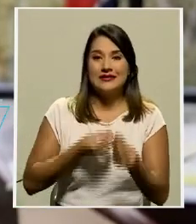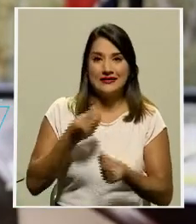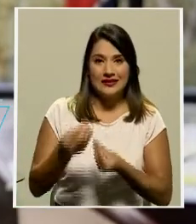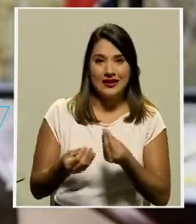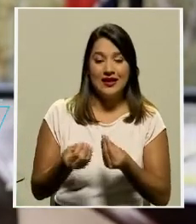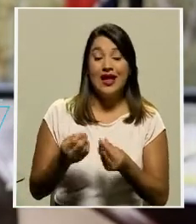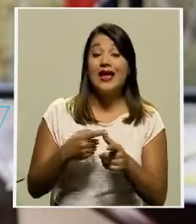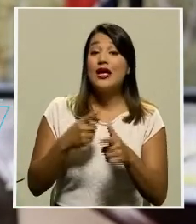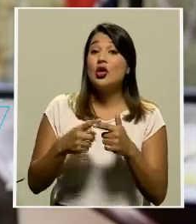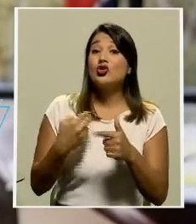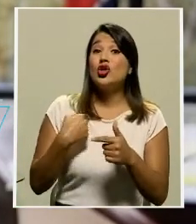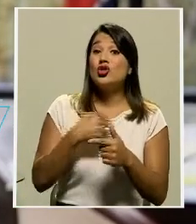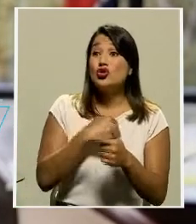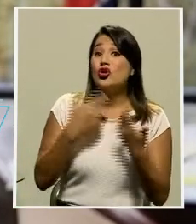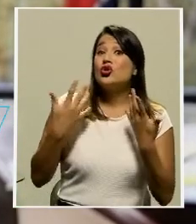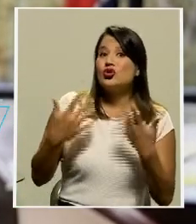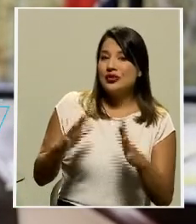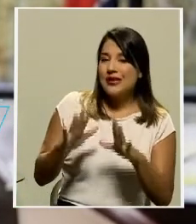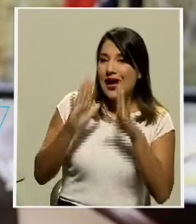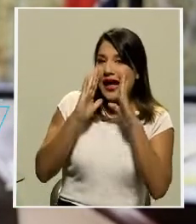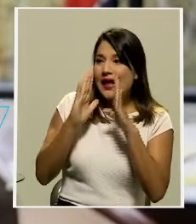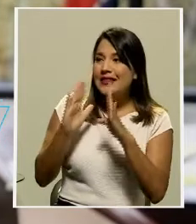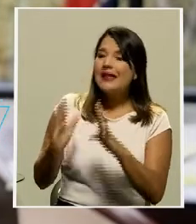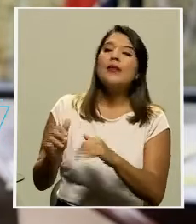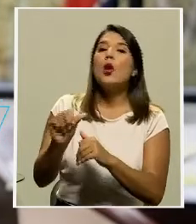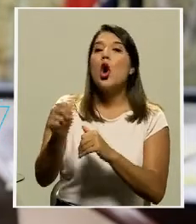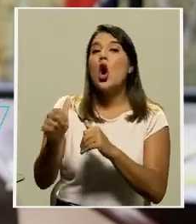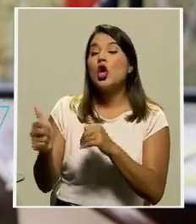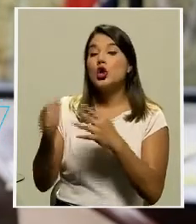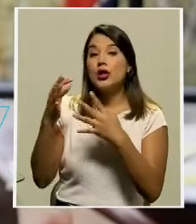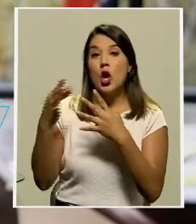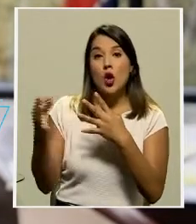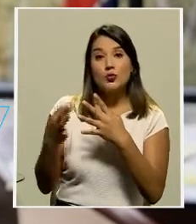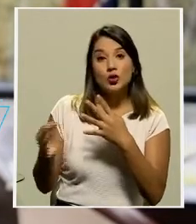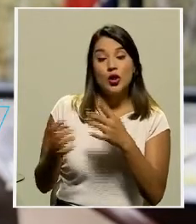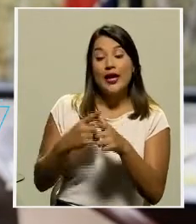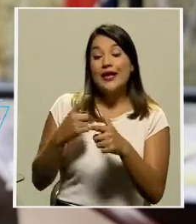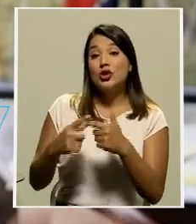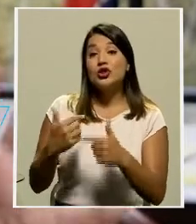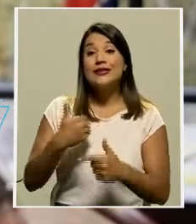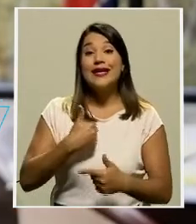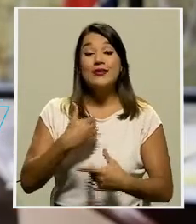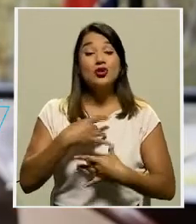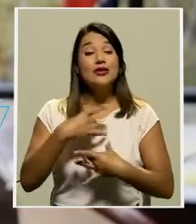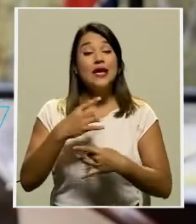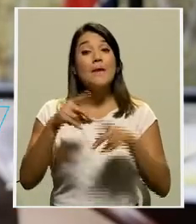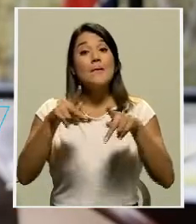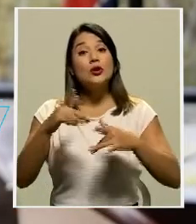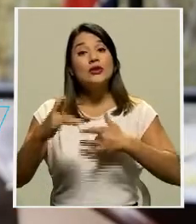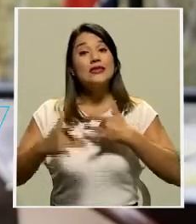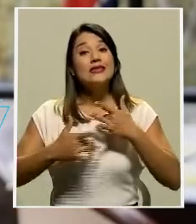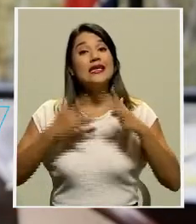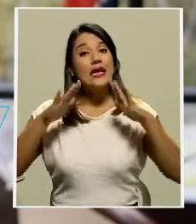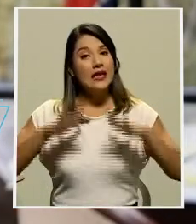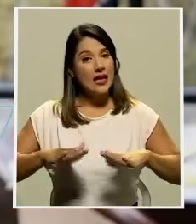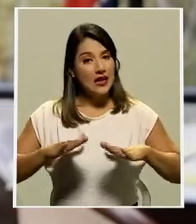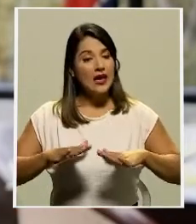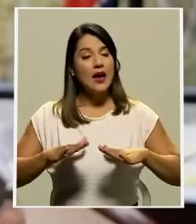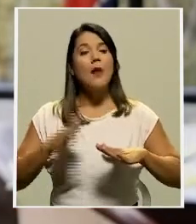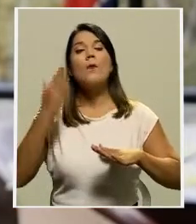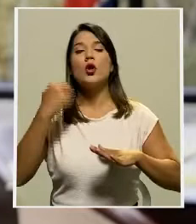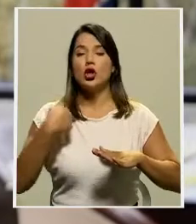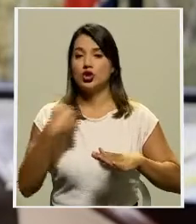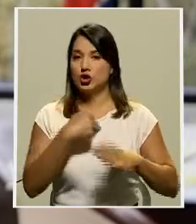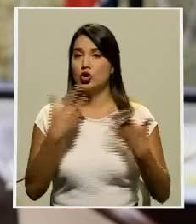Estamos trabajando ya en los escenarios que tenían que ver con esta posibilidad de respuesta y nos interesa que la ciudadanía esté tranquila con respecto al trabajo que estamos haciendo,